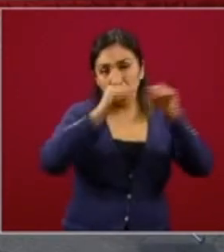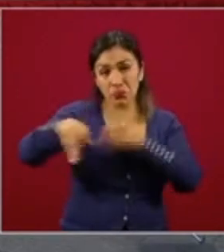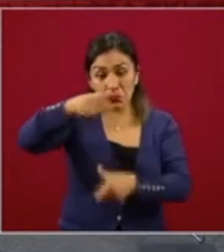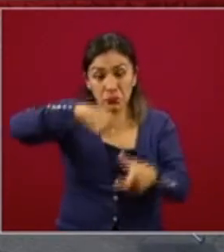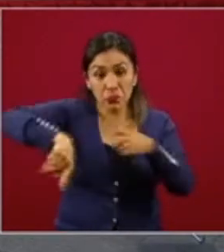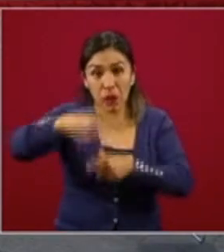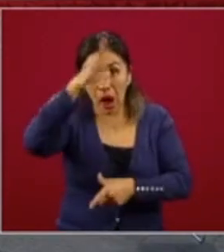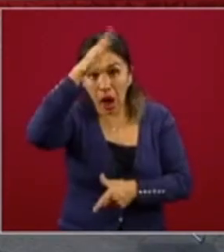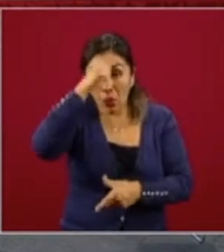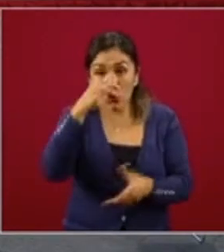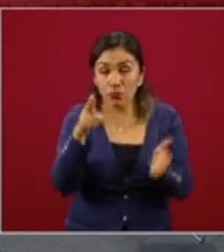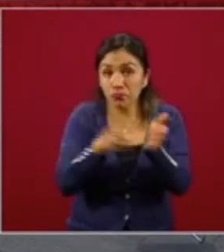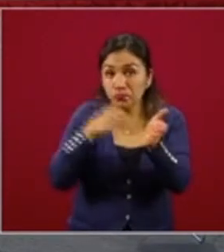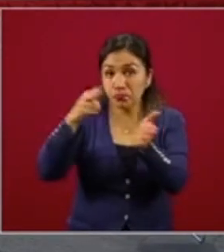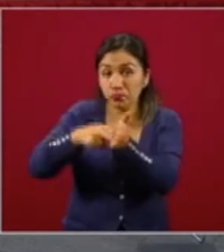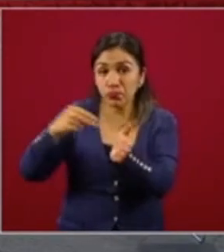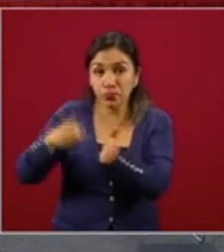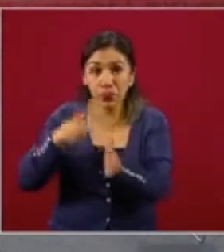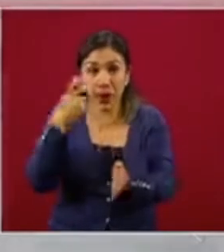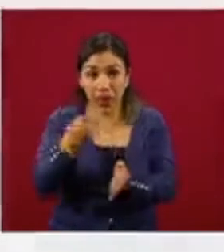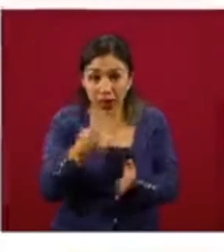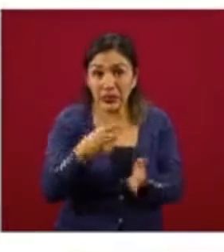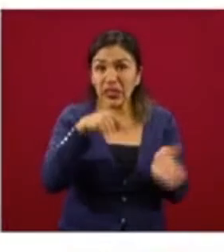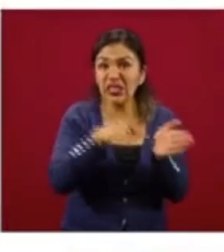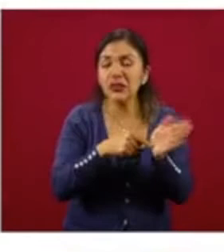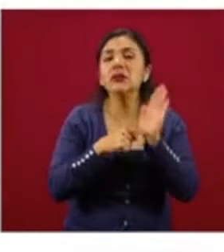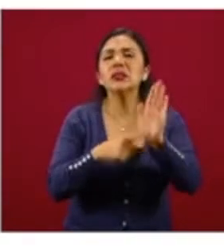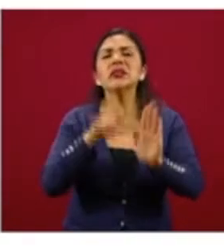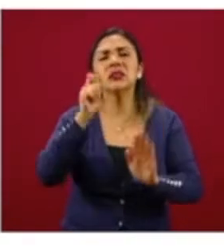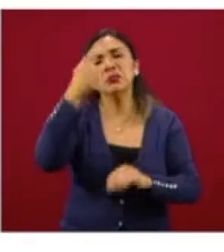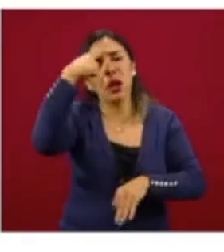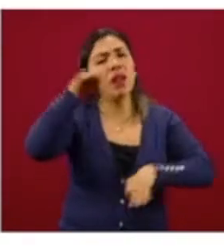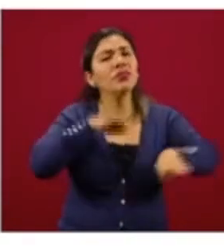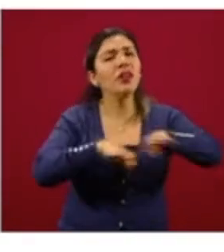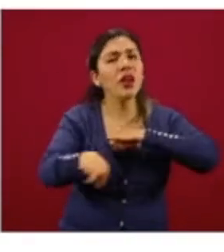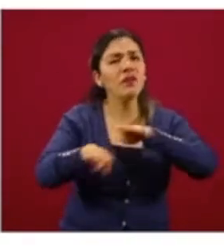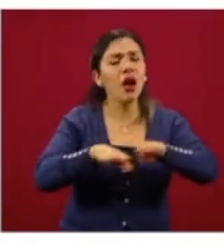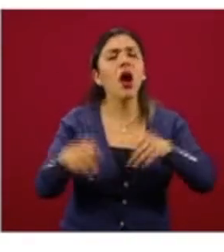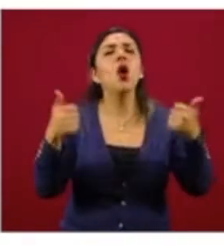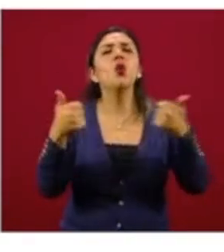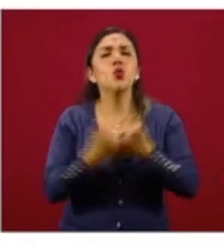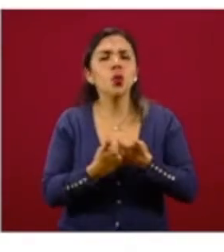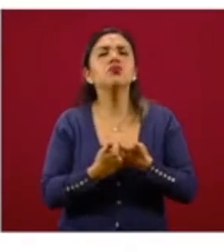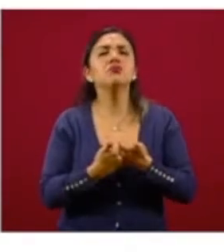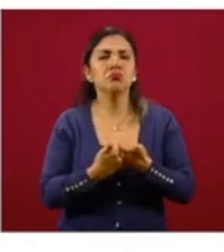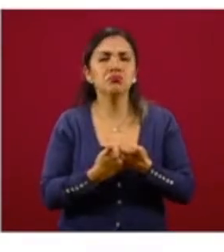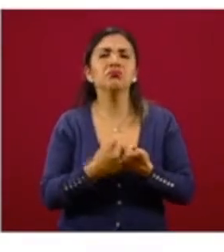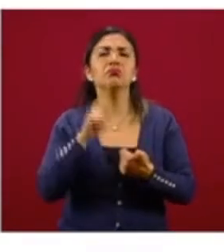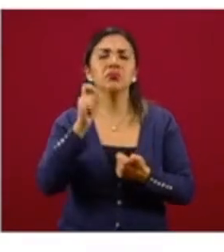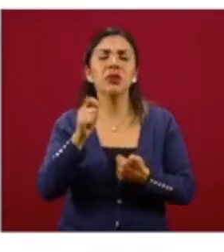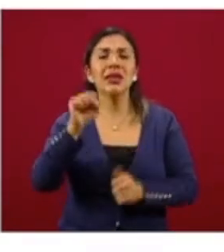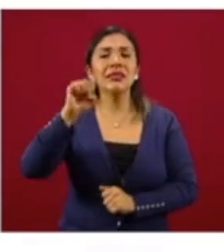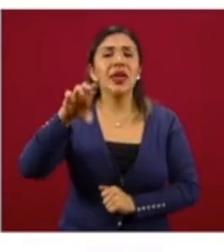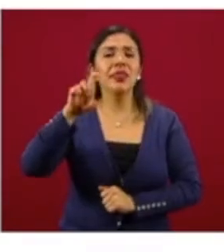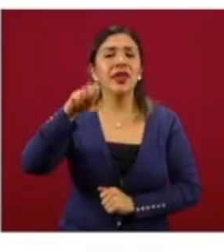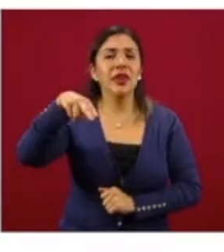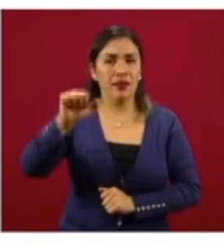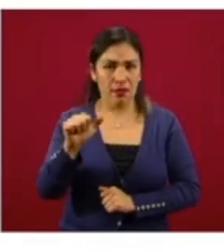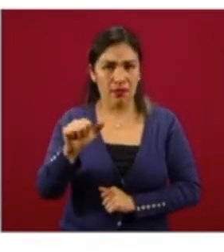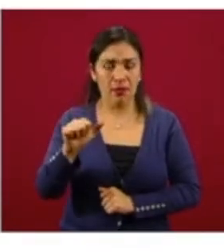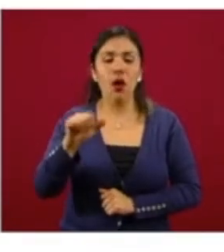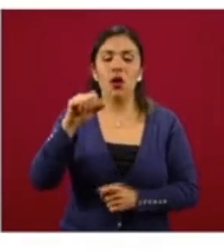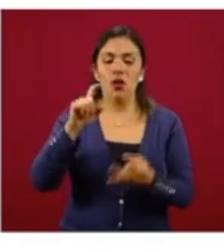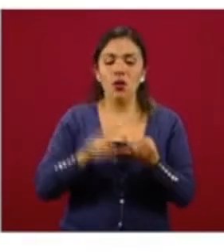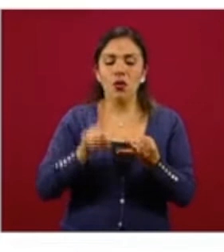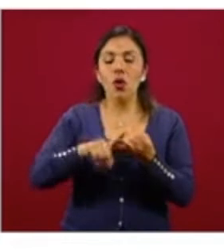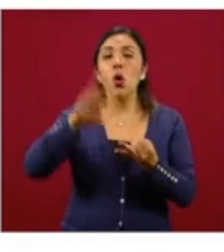en este convenio, se trabajó también con la Sedena, se trabajó con